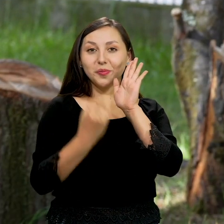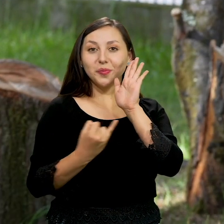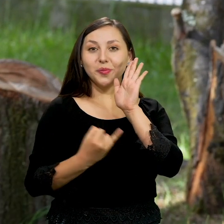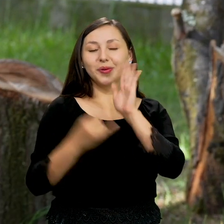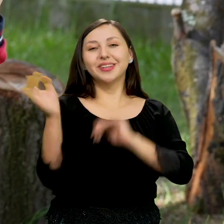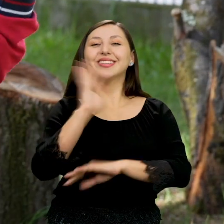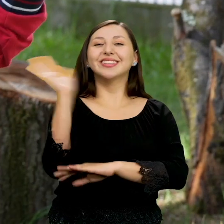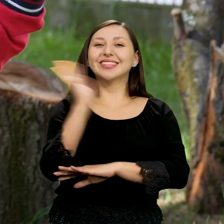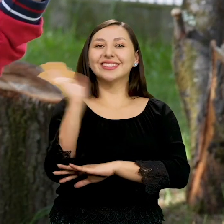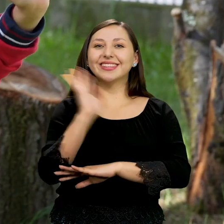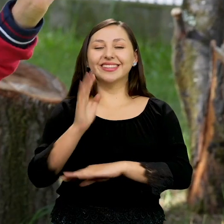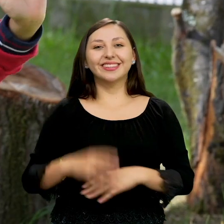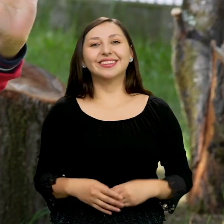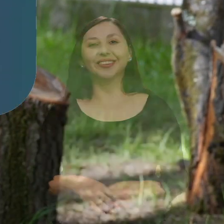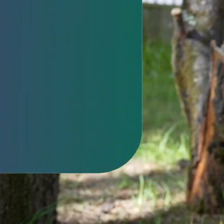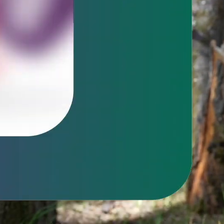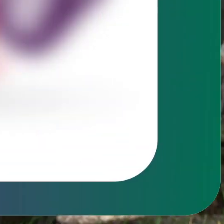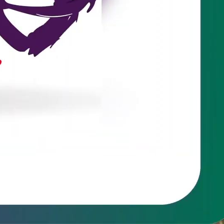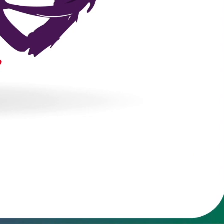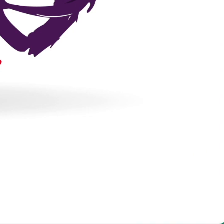perrita Macarena ¡Chao!